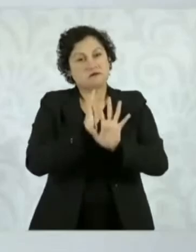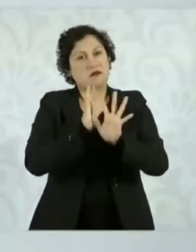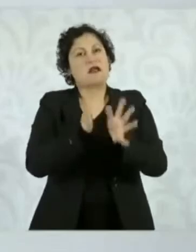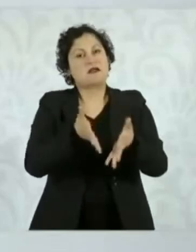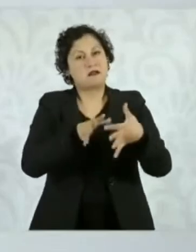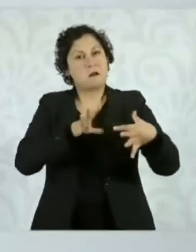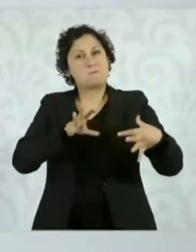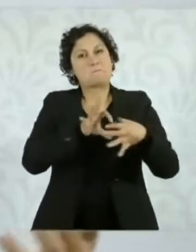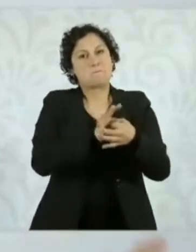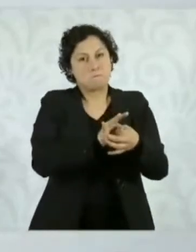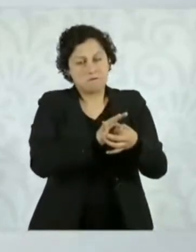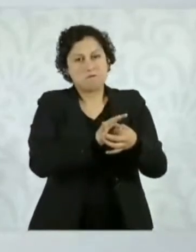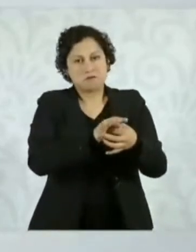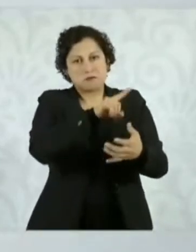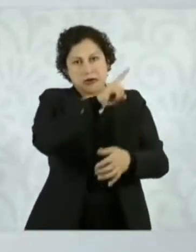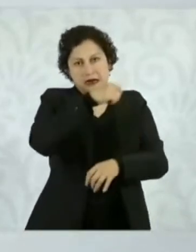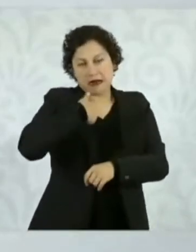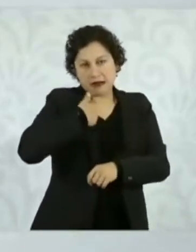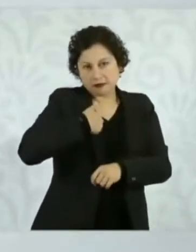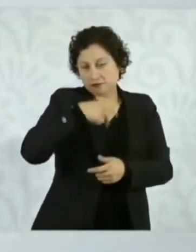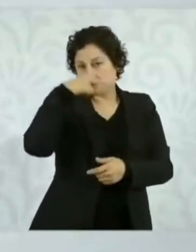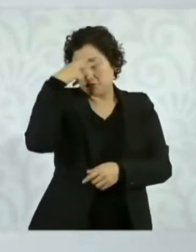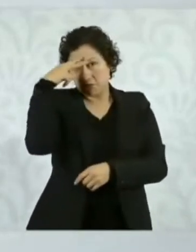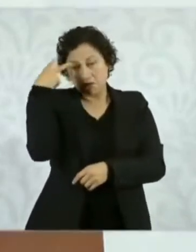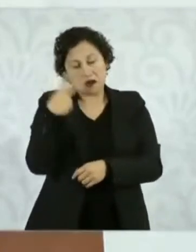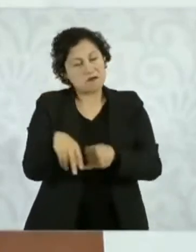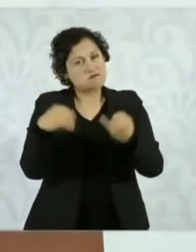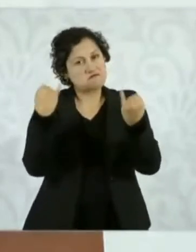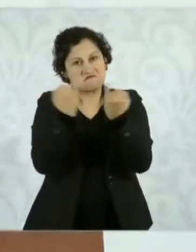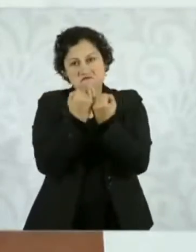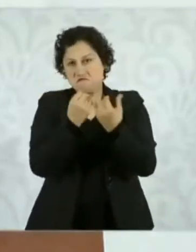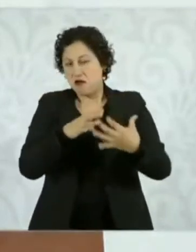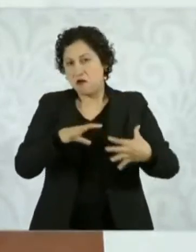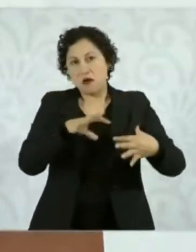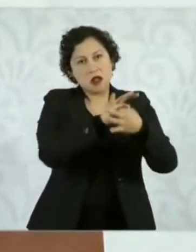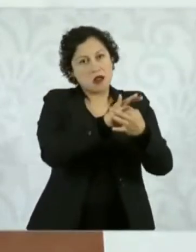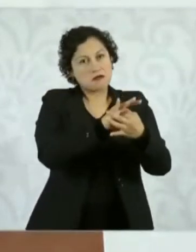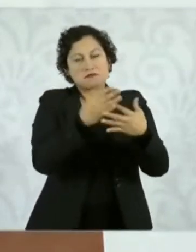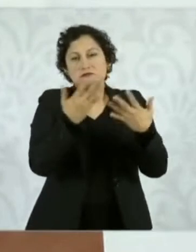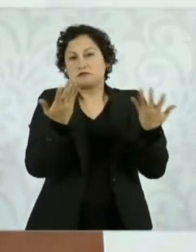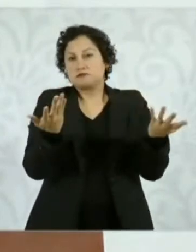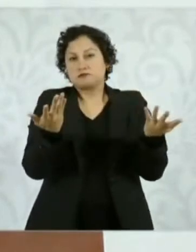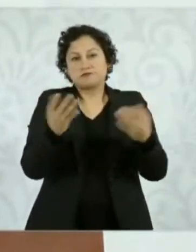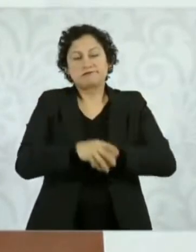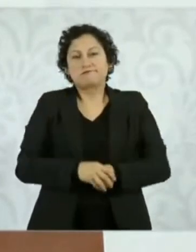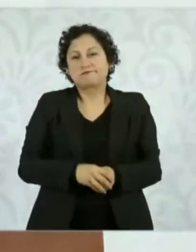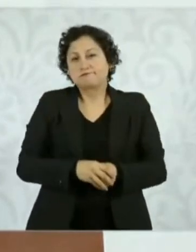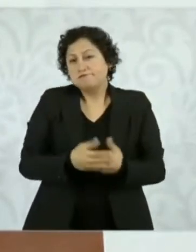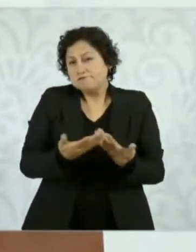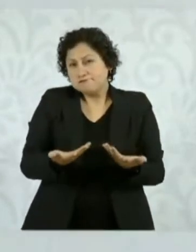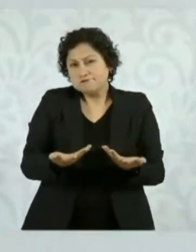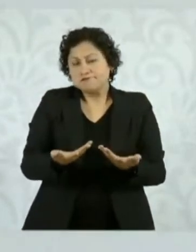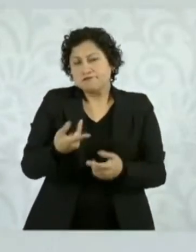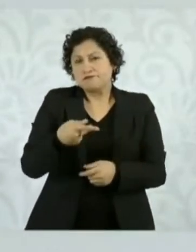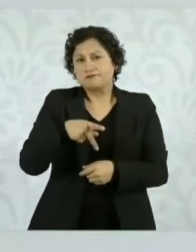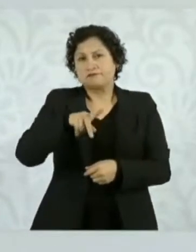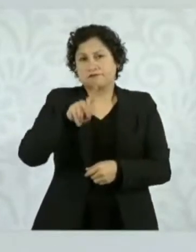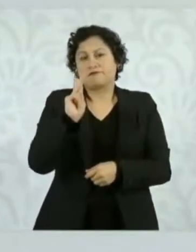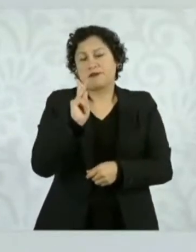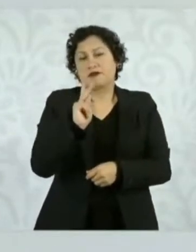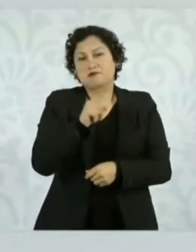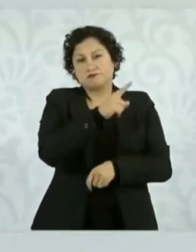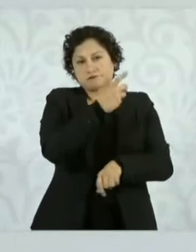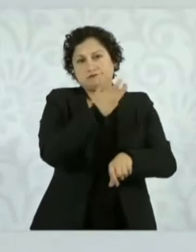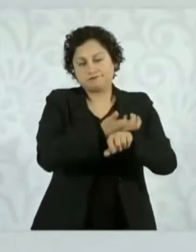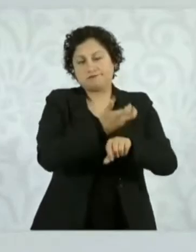Y México también tiene mucha interrelación con la economía de Estados Unidos. Y Canadá también, pero principalmente Estados